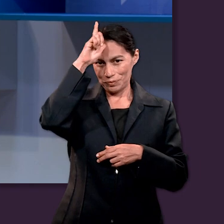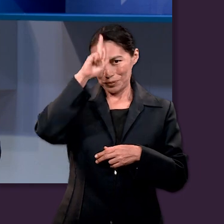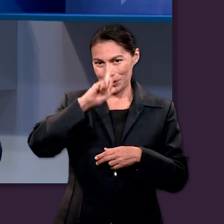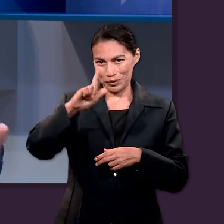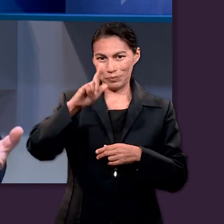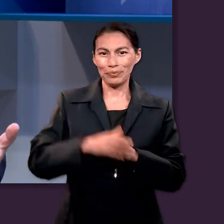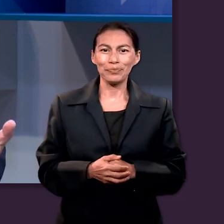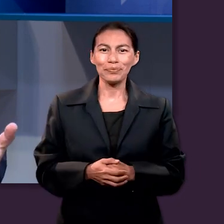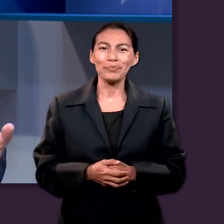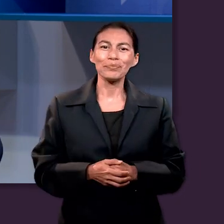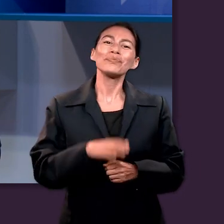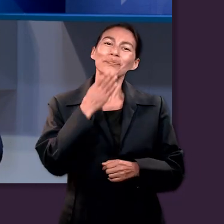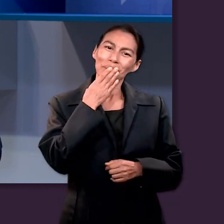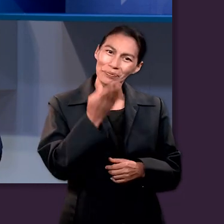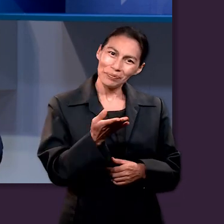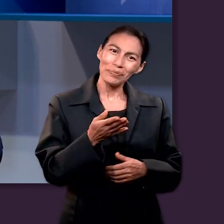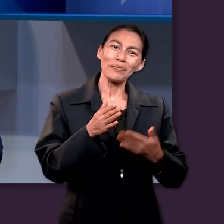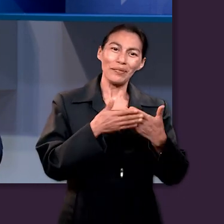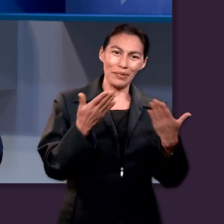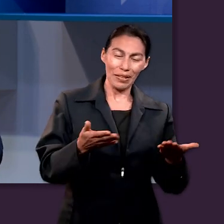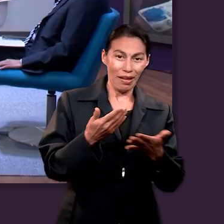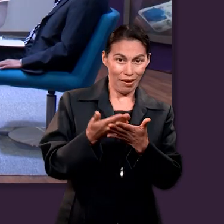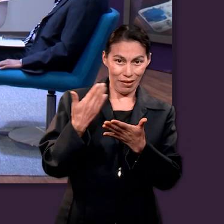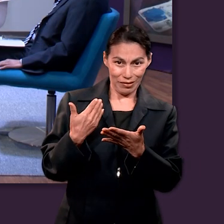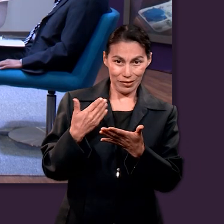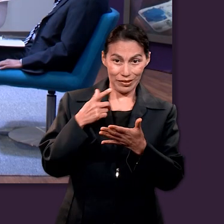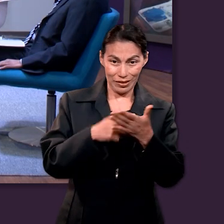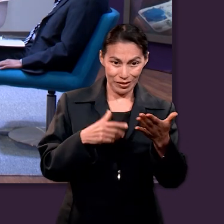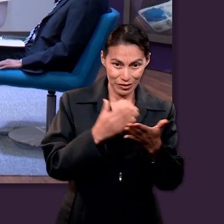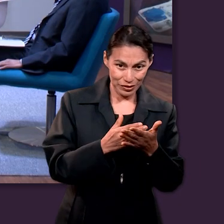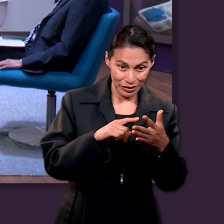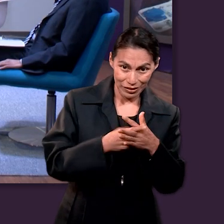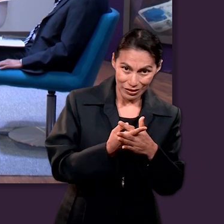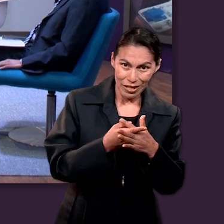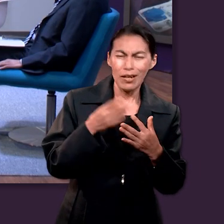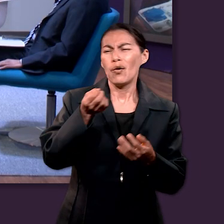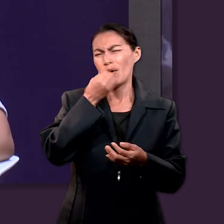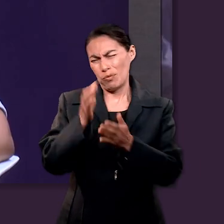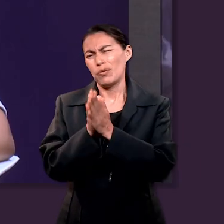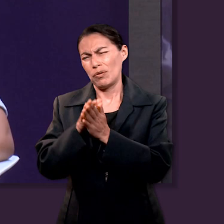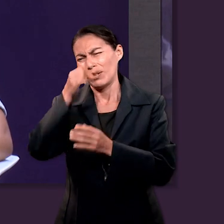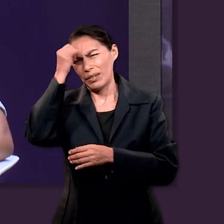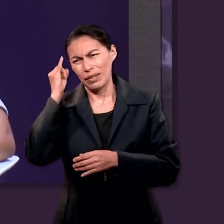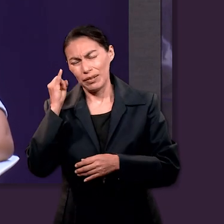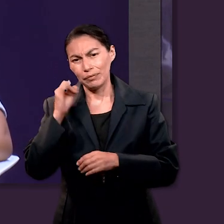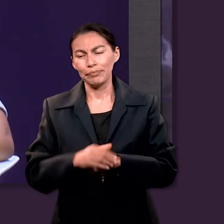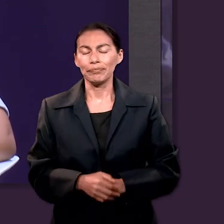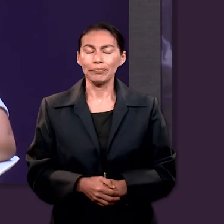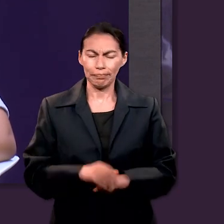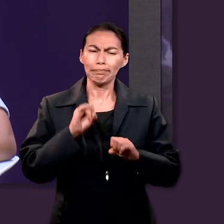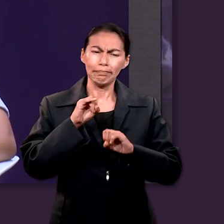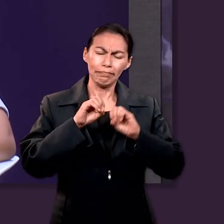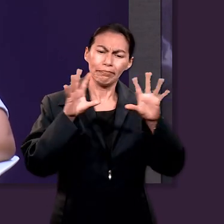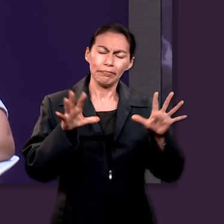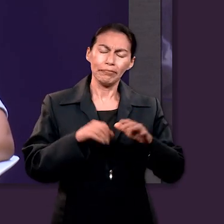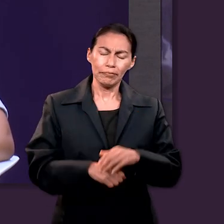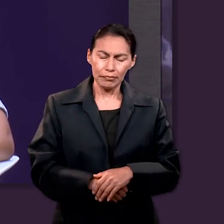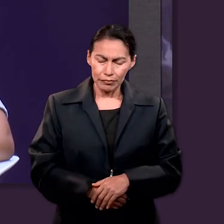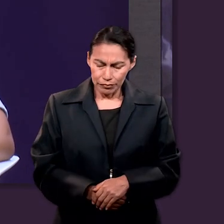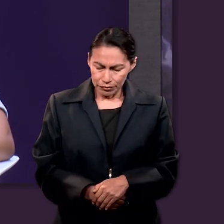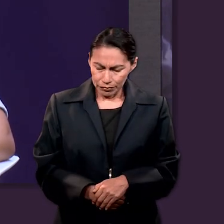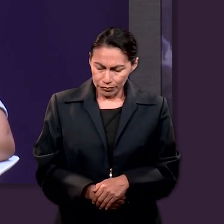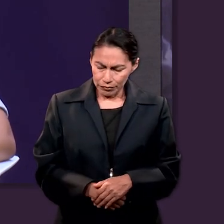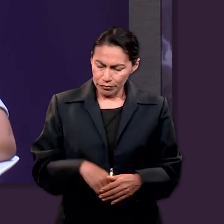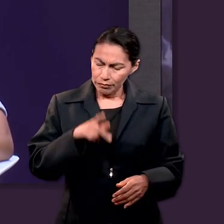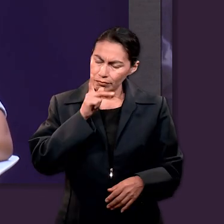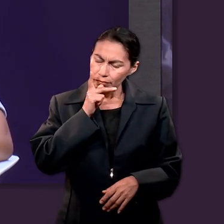Pues, ¿qué les parece si antes de abordar el contenido de la lección, nos diriges a la oración, Sarai? Claro que sí, vamos a orar. Amante Padre, te damos las